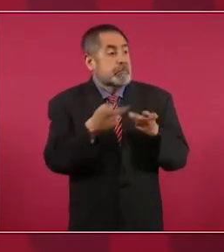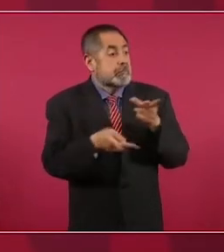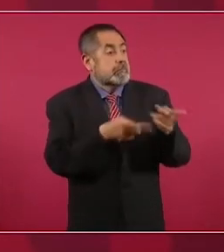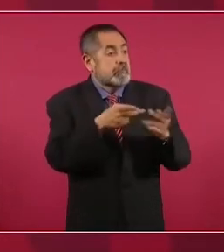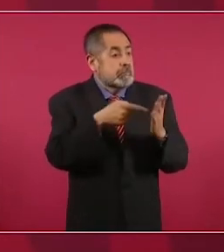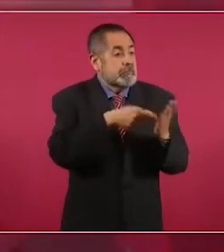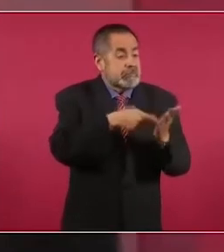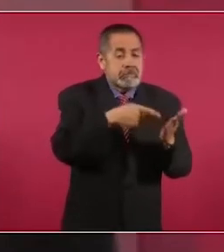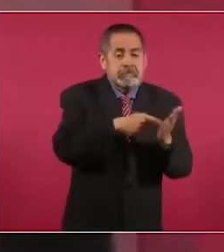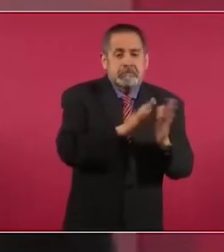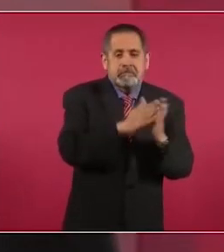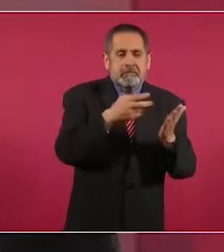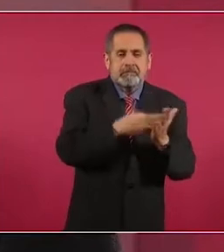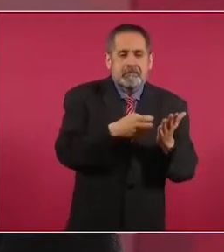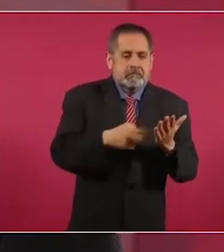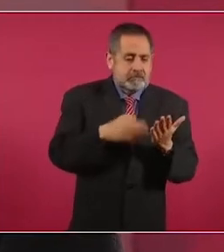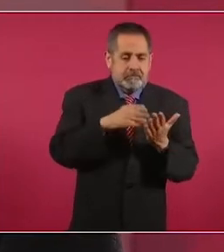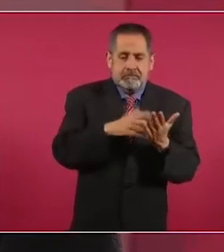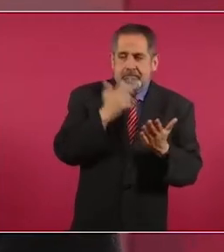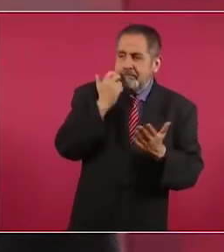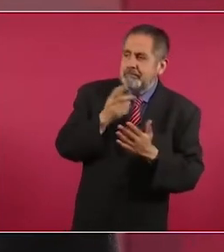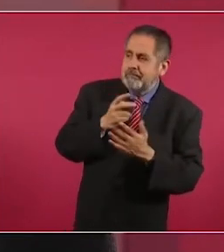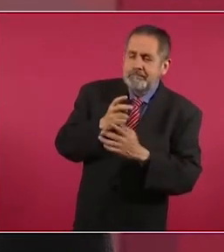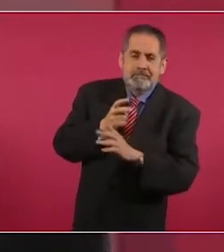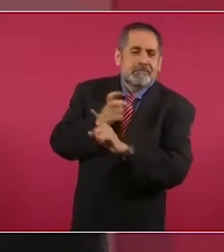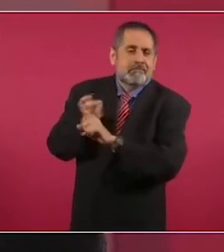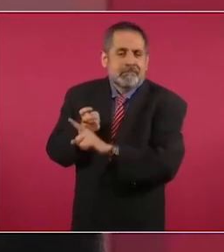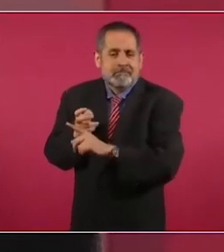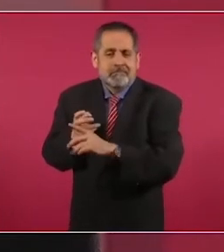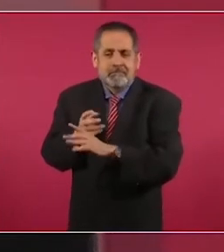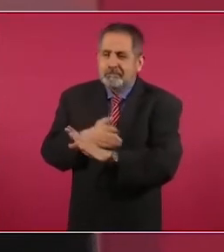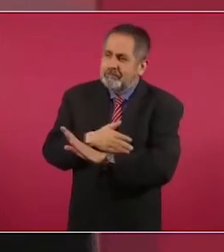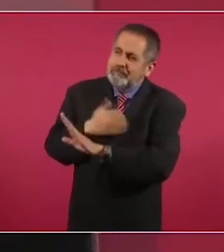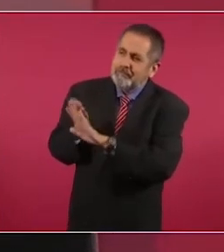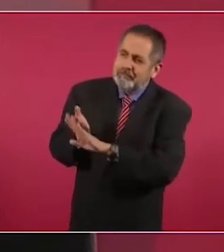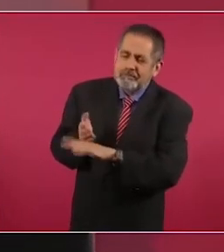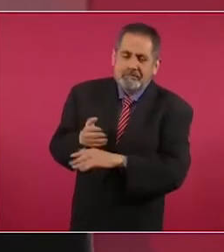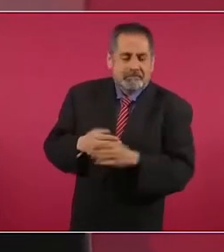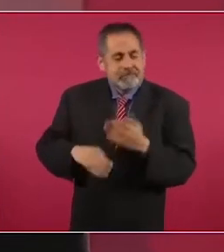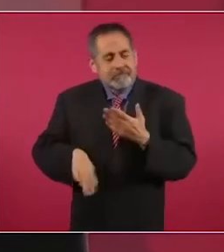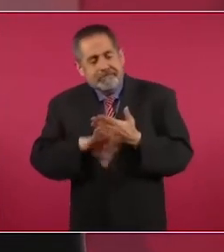el afán de atacarnos